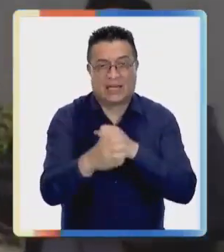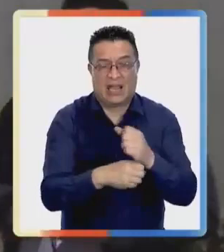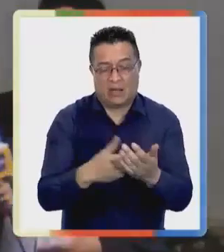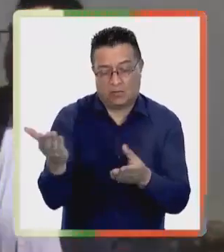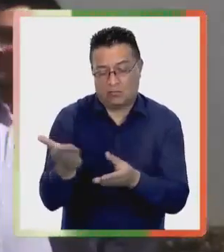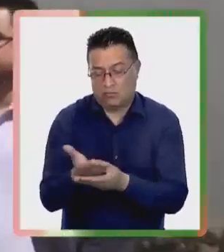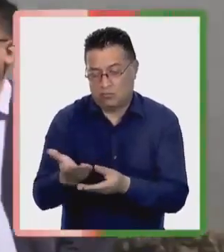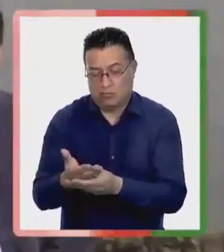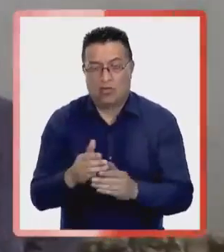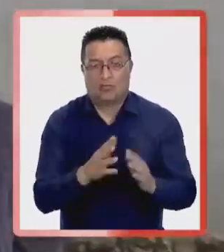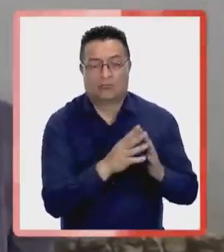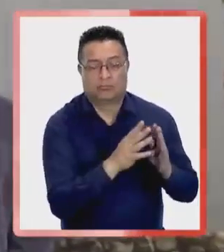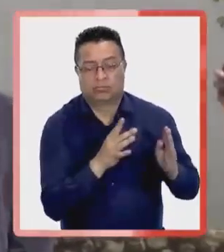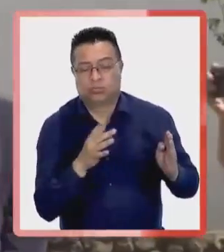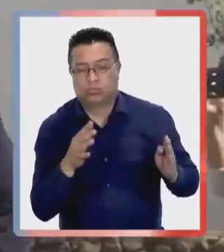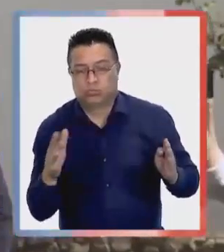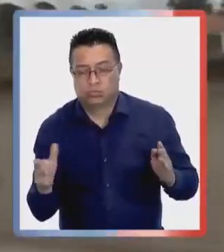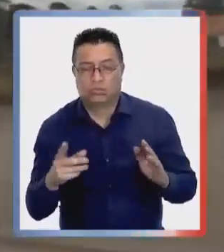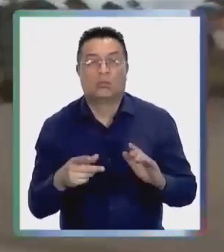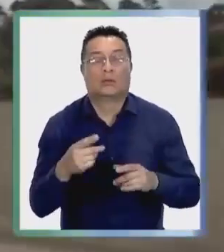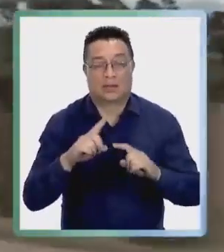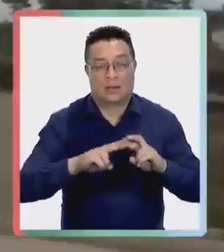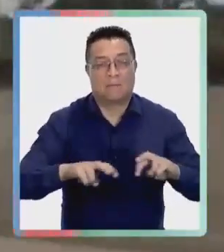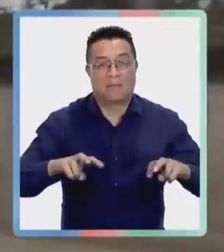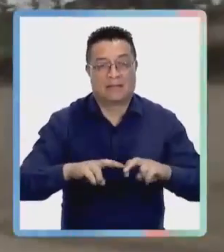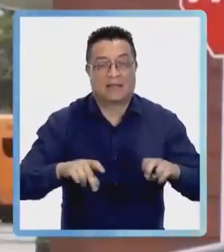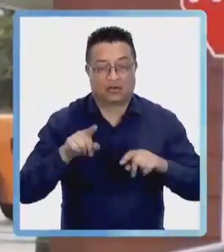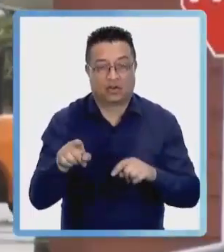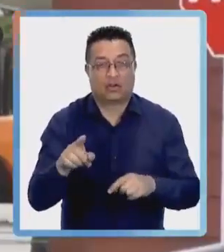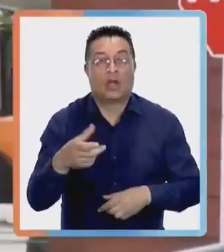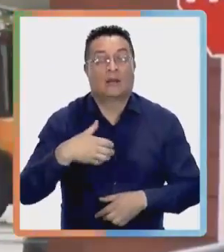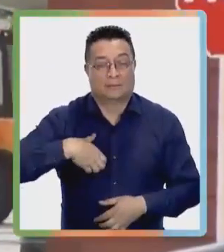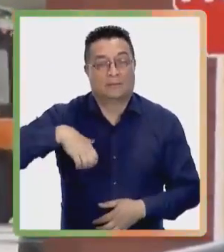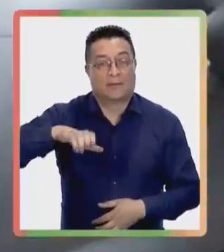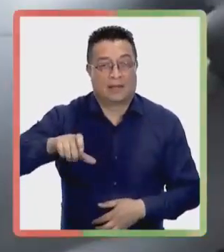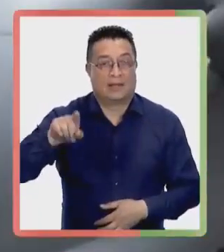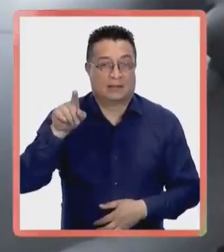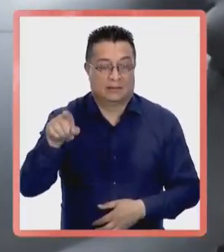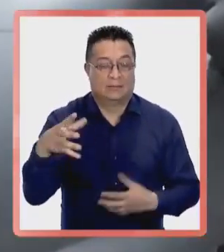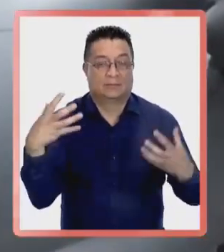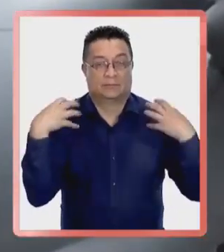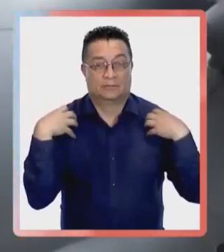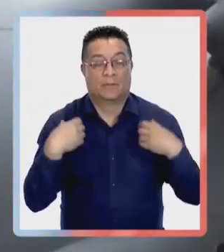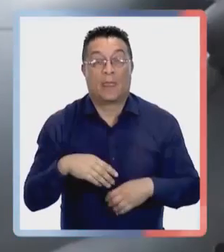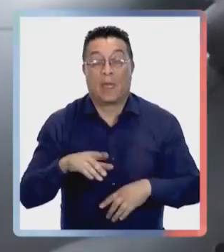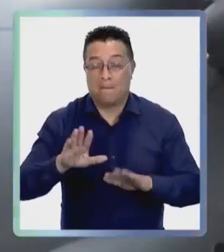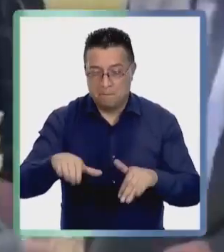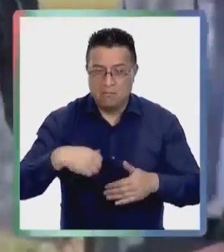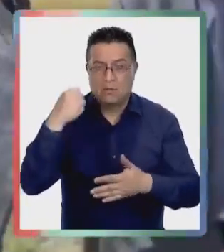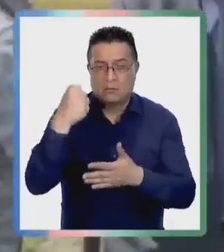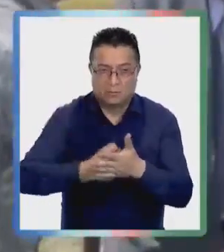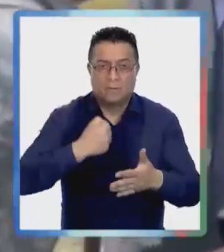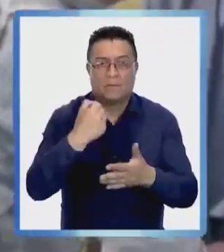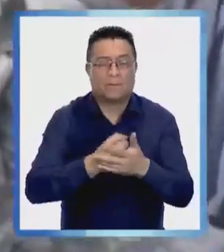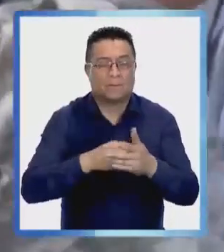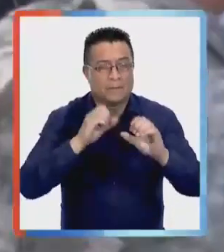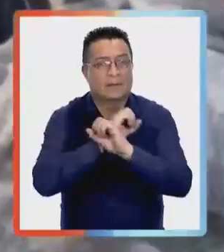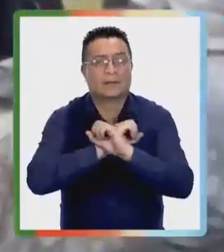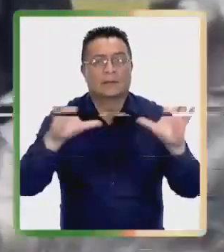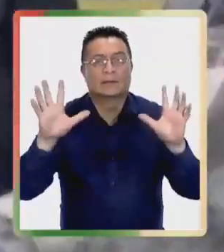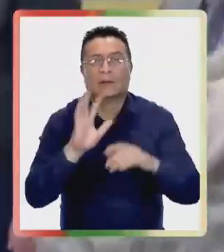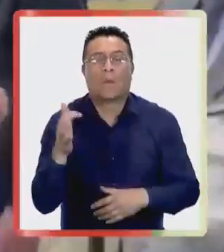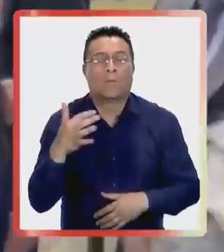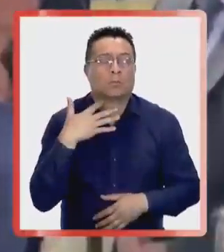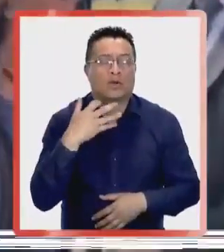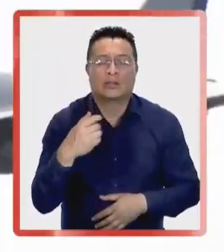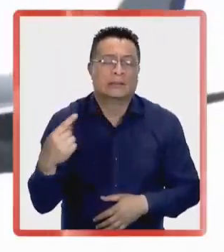analizando las más de 200 declaraciones respecto a las cuales se han tomado en estos tres años casi que ha durado el desarrollo de esta investigación por parte